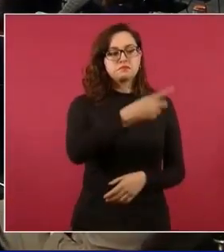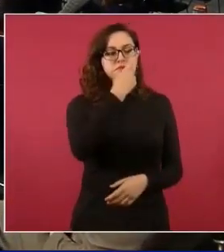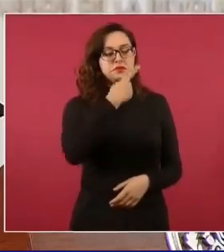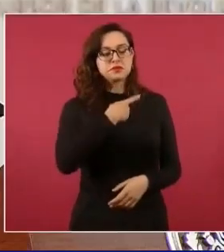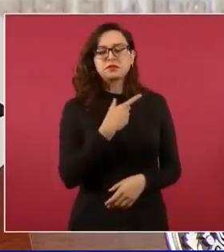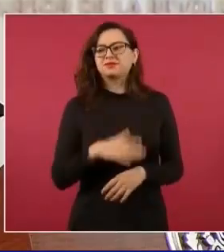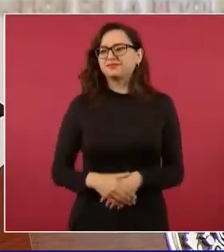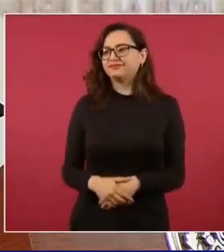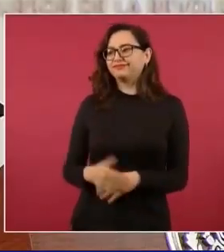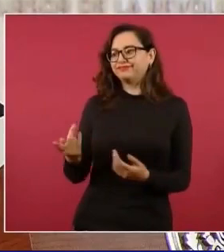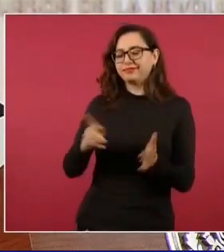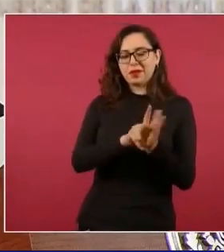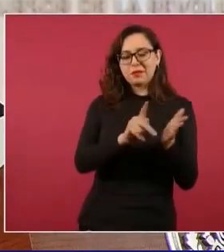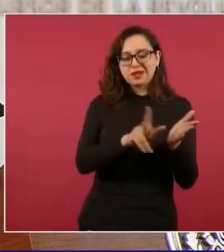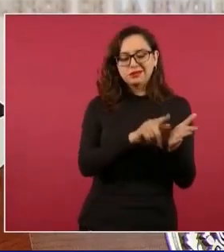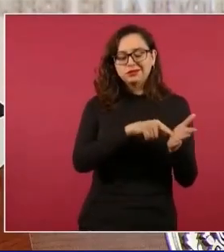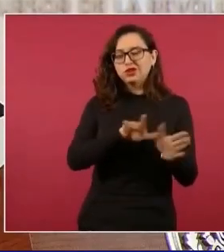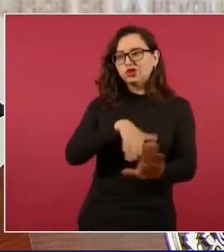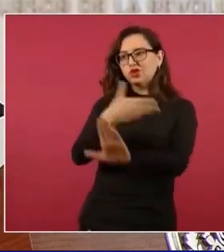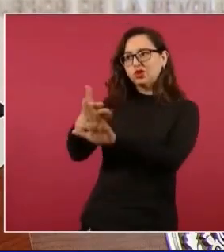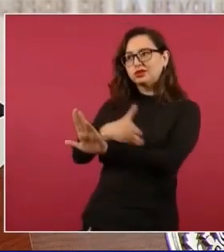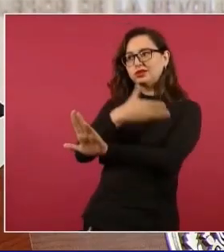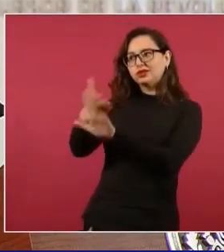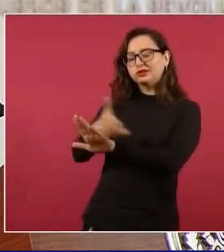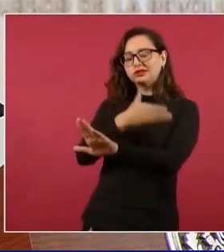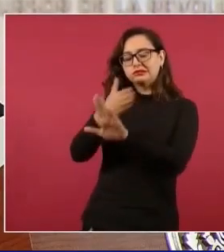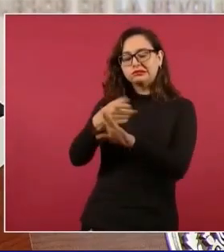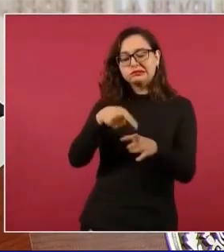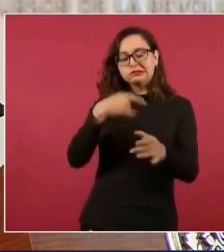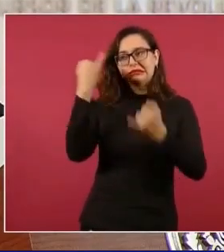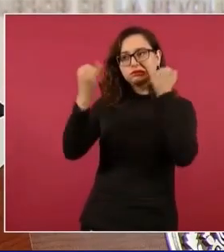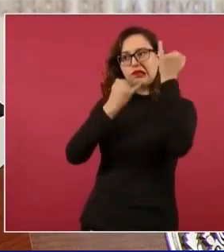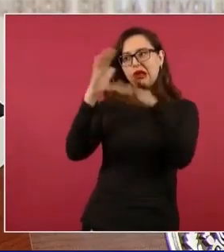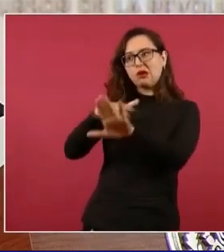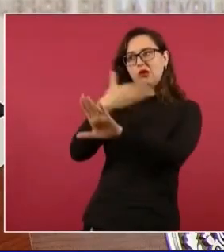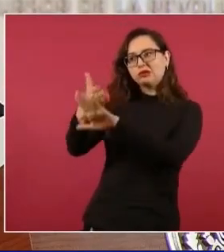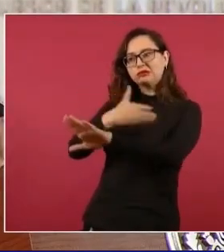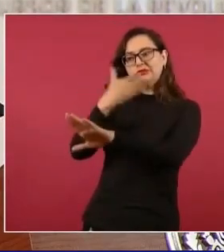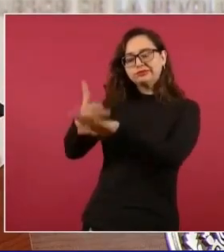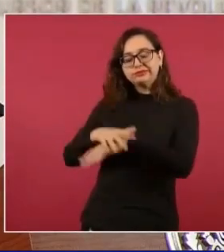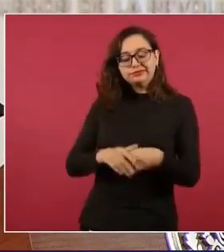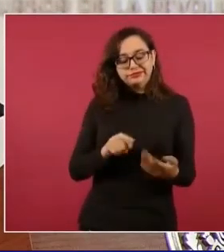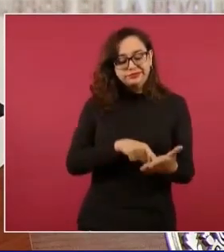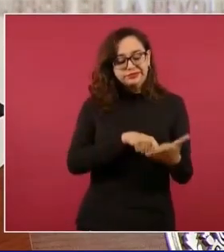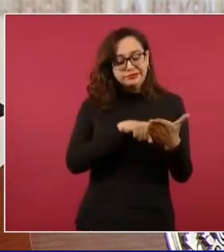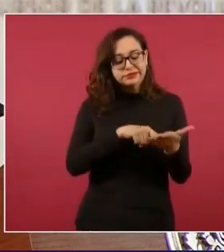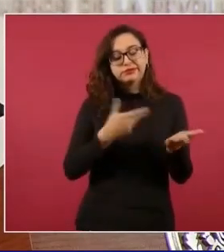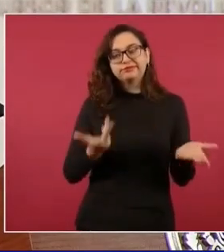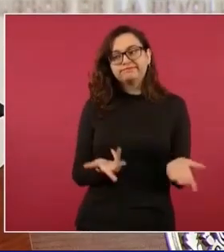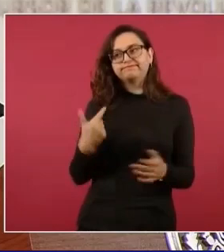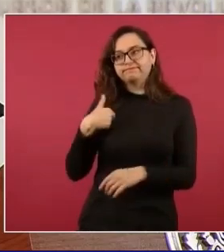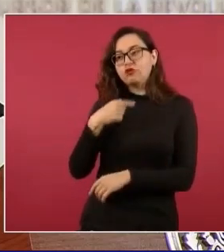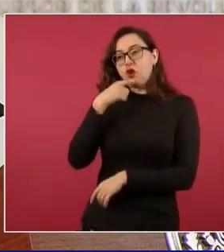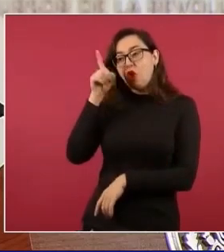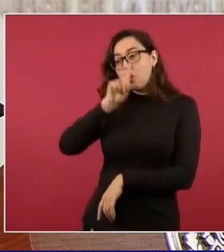de la vida pública, política, cuando uno quiere hacer cosas.